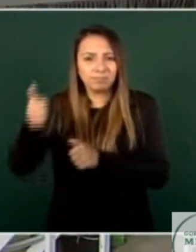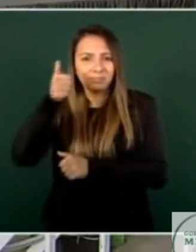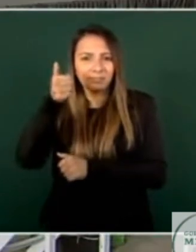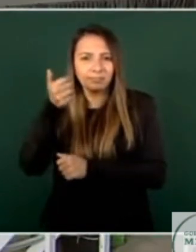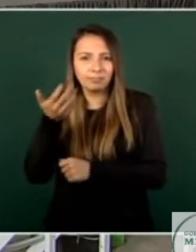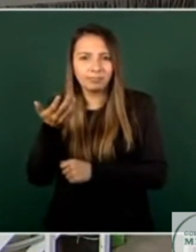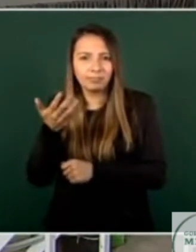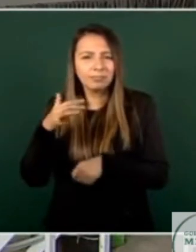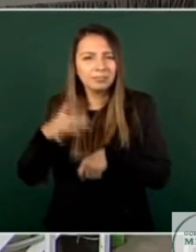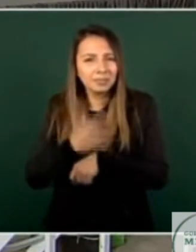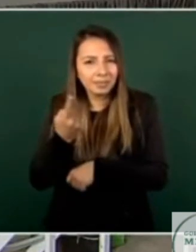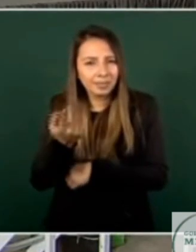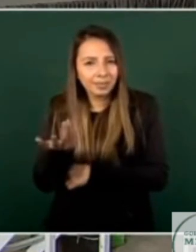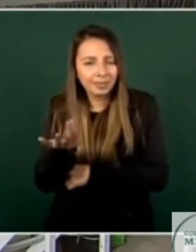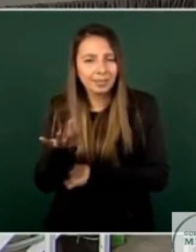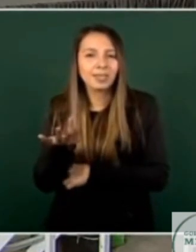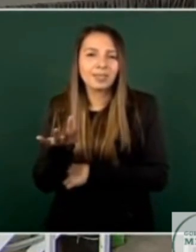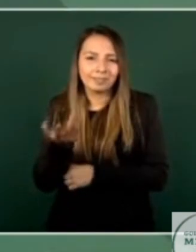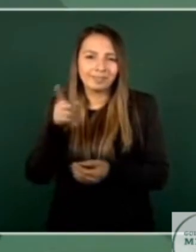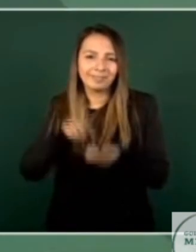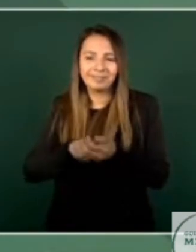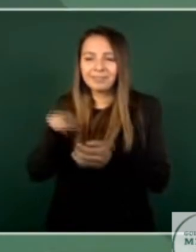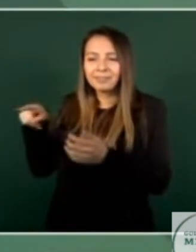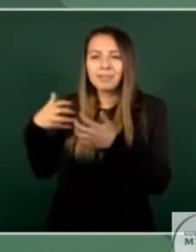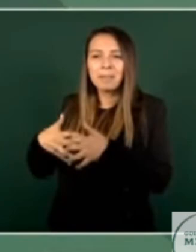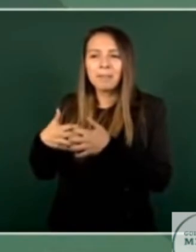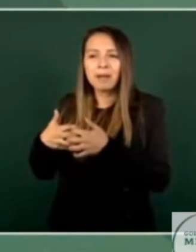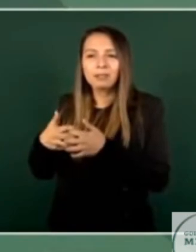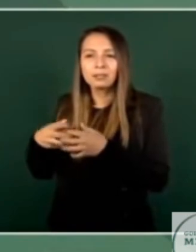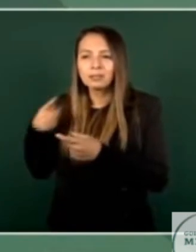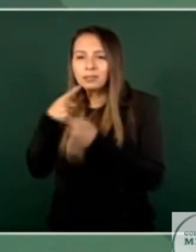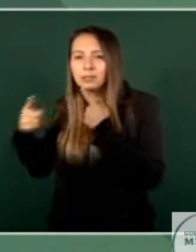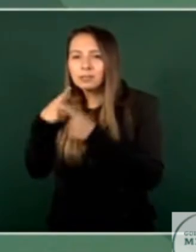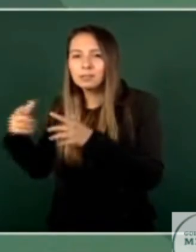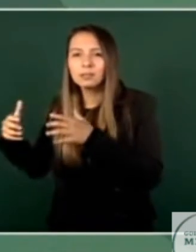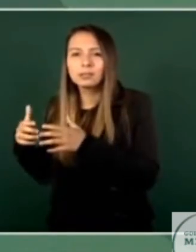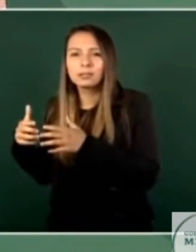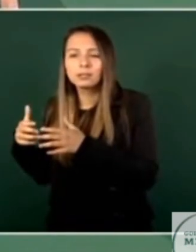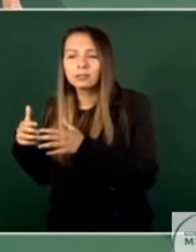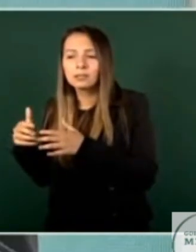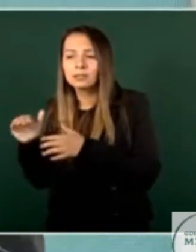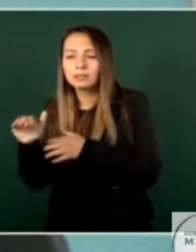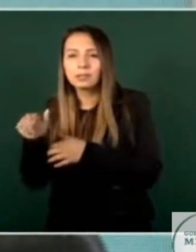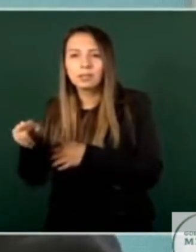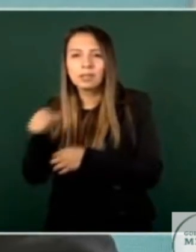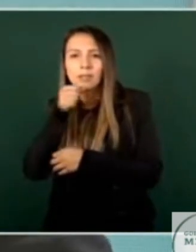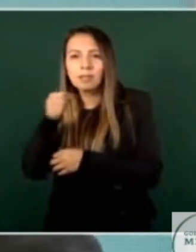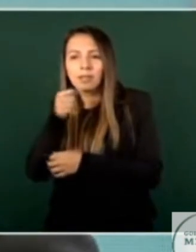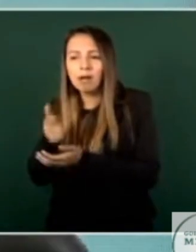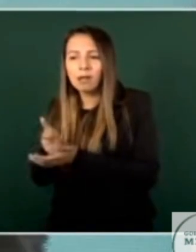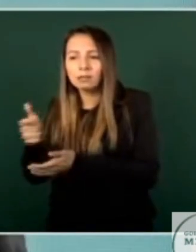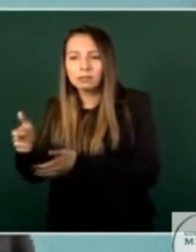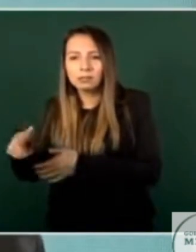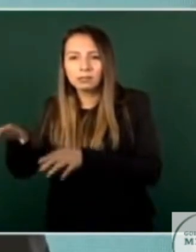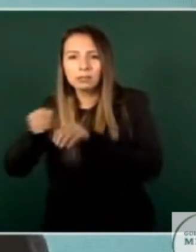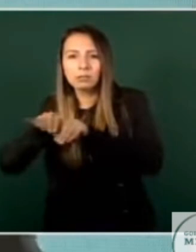porque lo promovieron con este poder mediático y